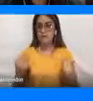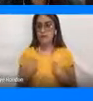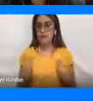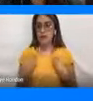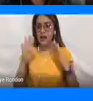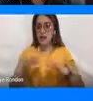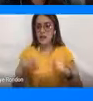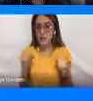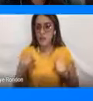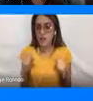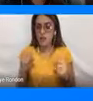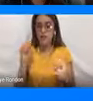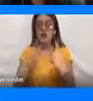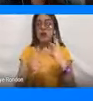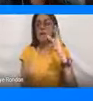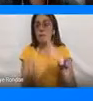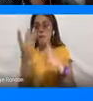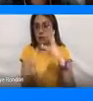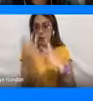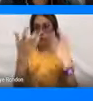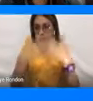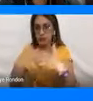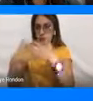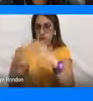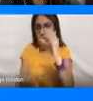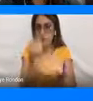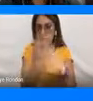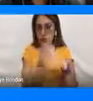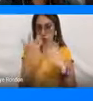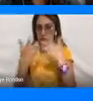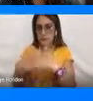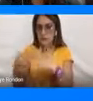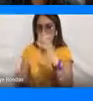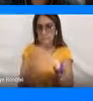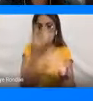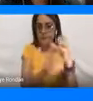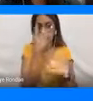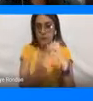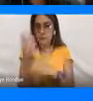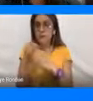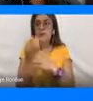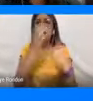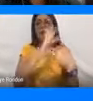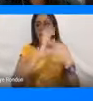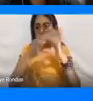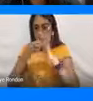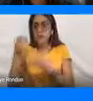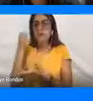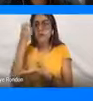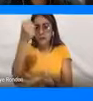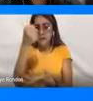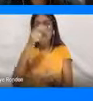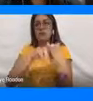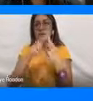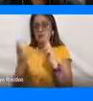Los sectores productivos, todos los sectores que hacen parte de la cadena de valor del sector